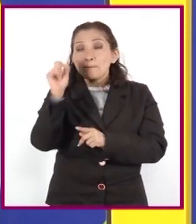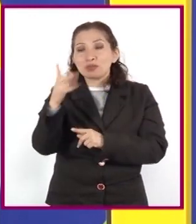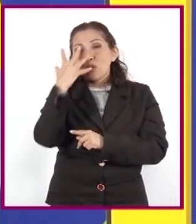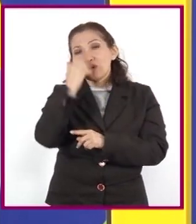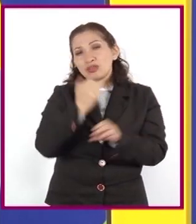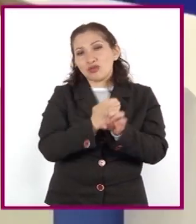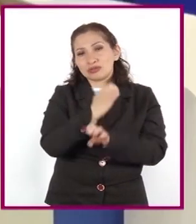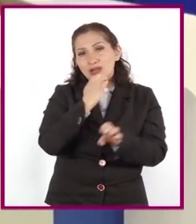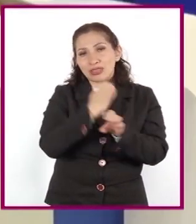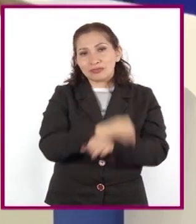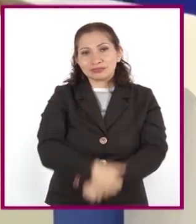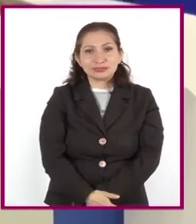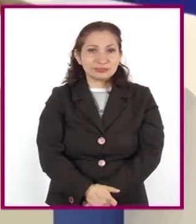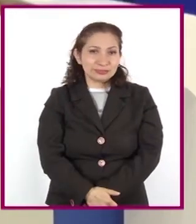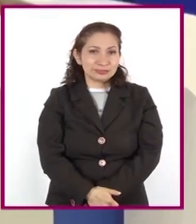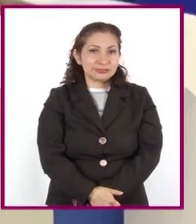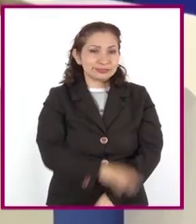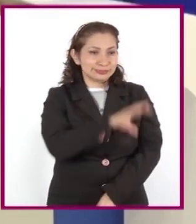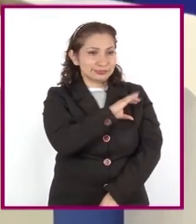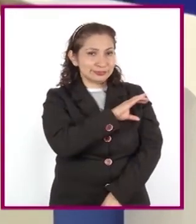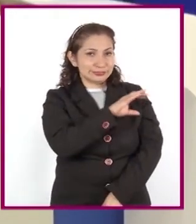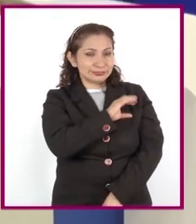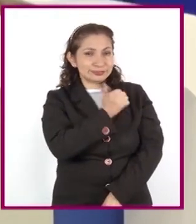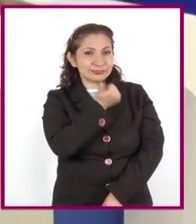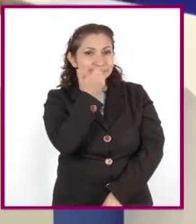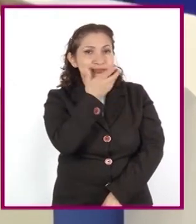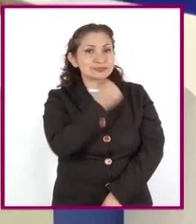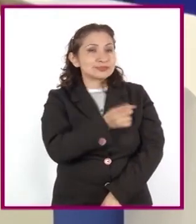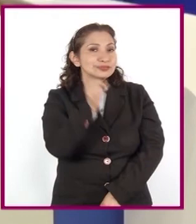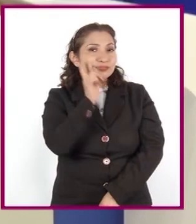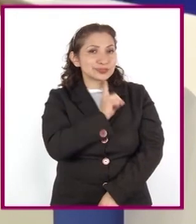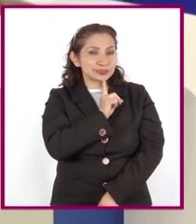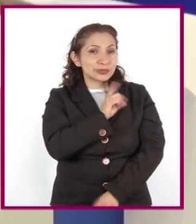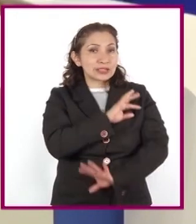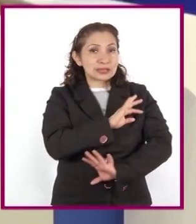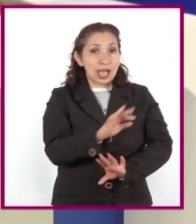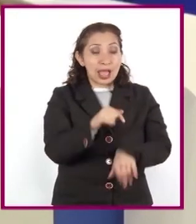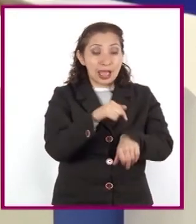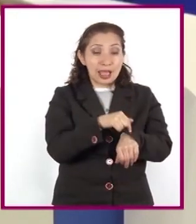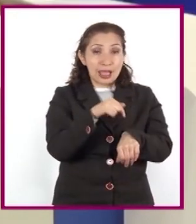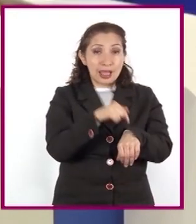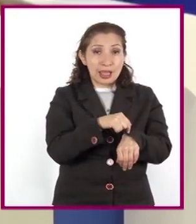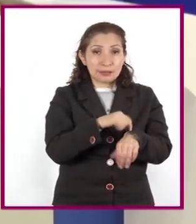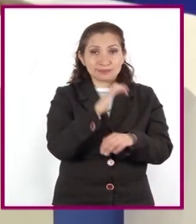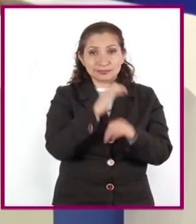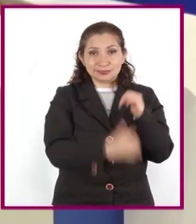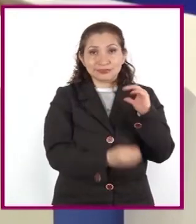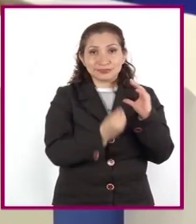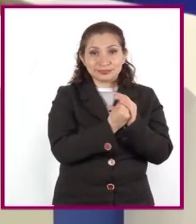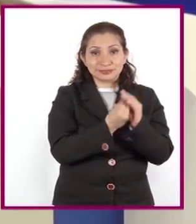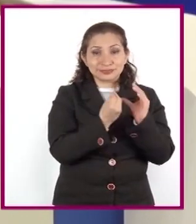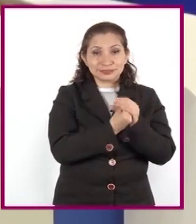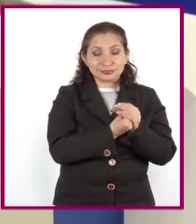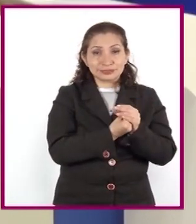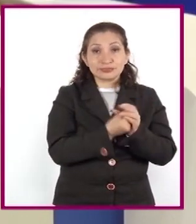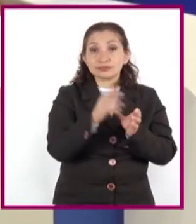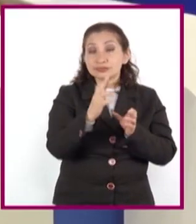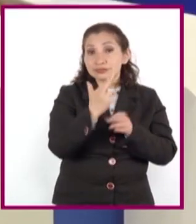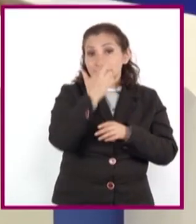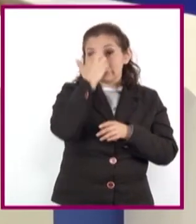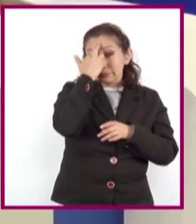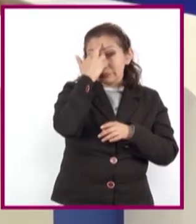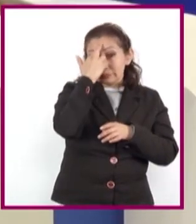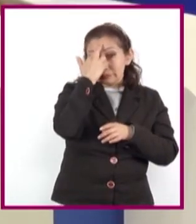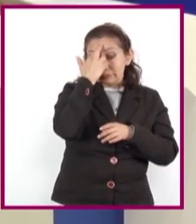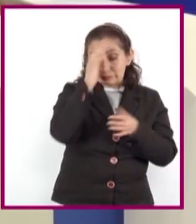hermoso estado. Estimadas alumnas y alumnos, llegó el momento de concluir nuestra sesión, recordando